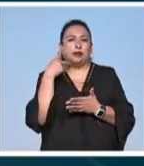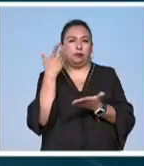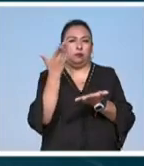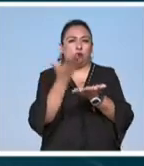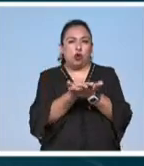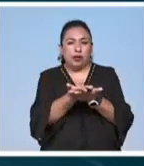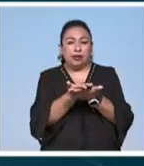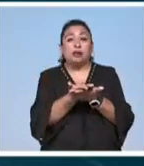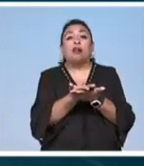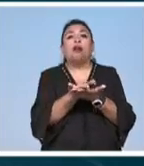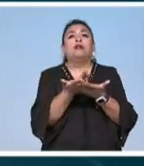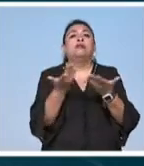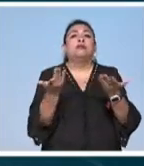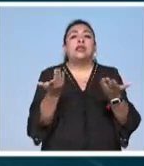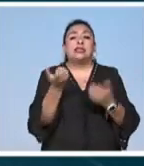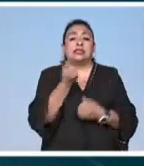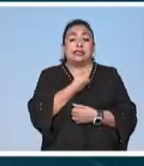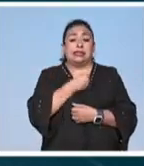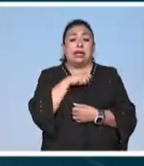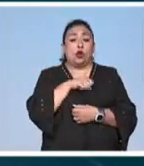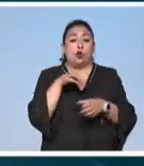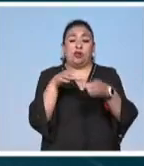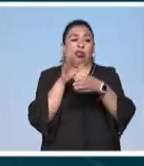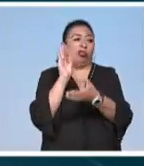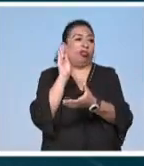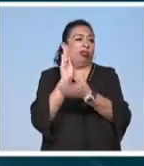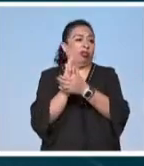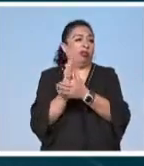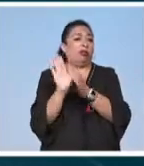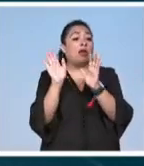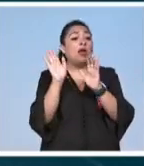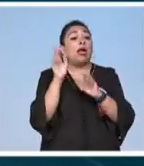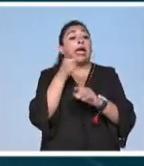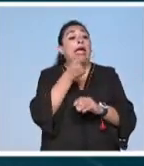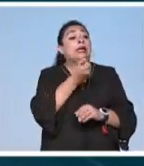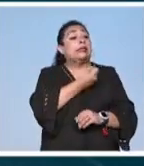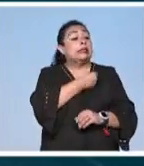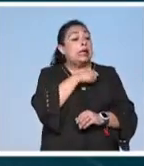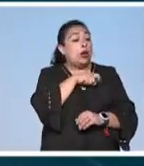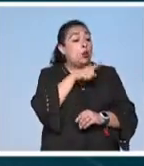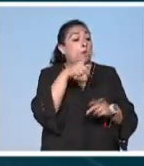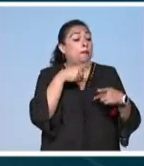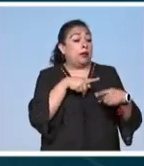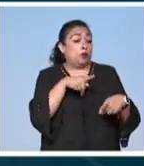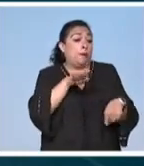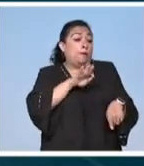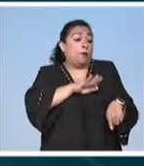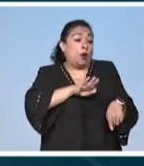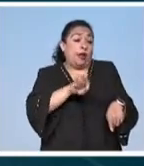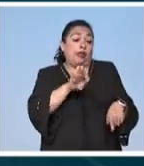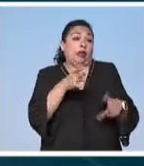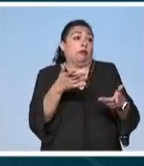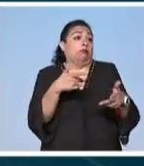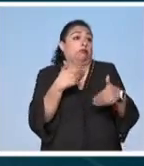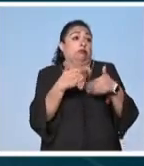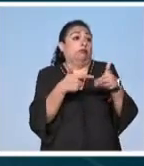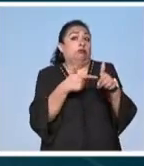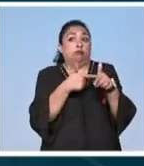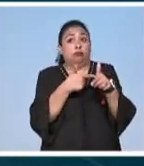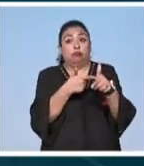pública ignorar la salud de los ecosistemas y pretender que la salud de los ciudadanos puede ser mantenida